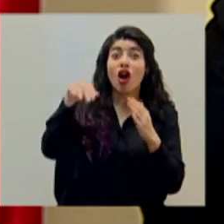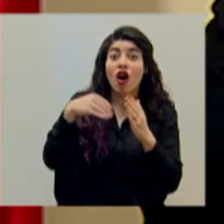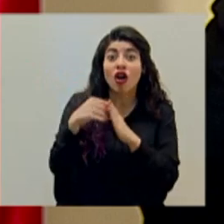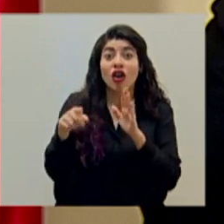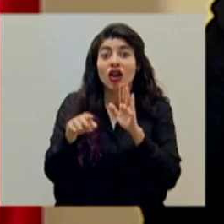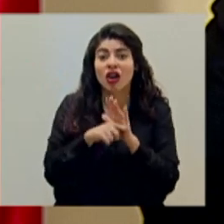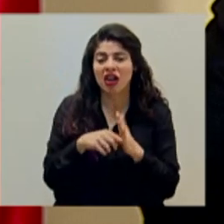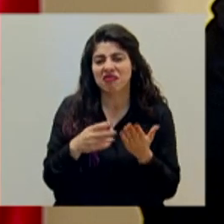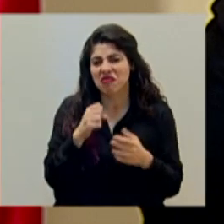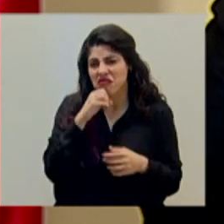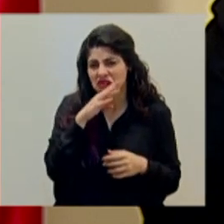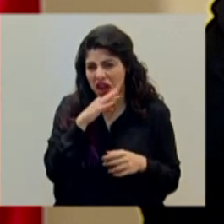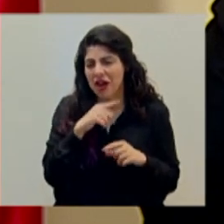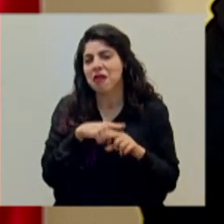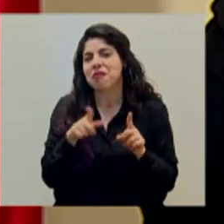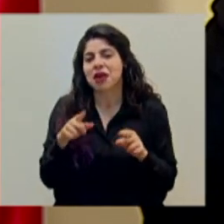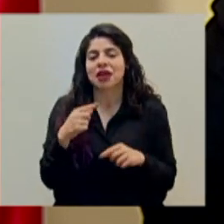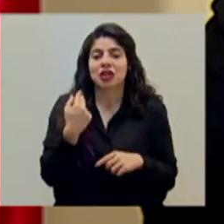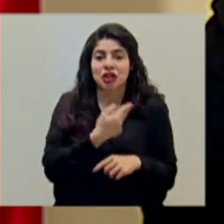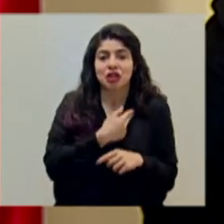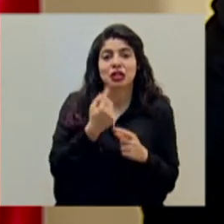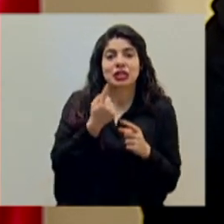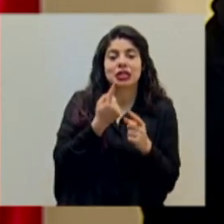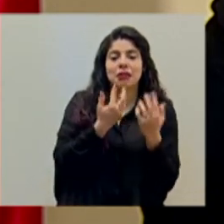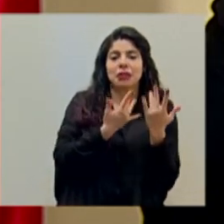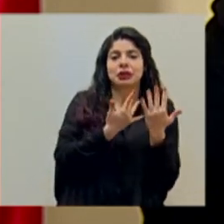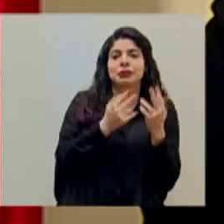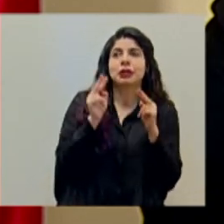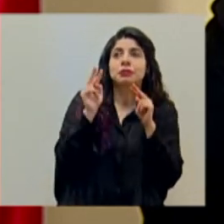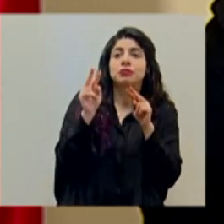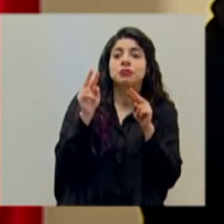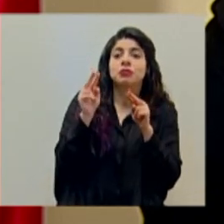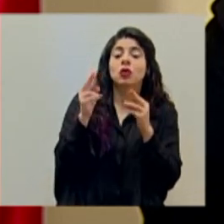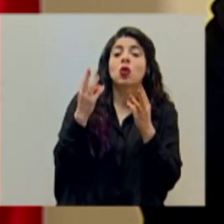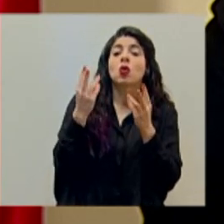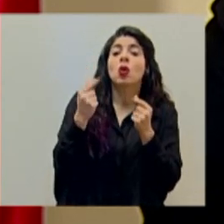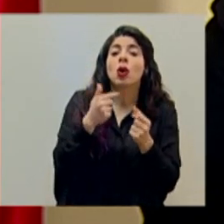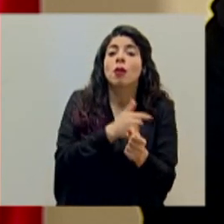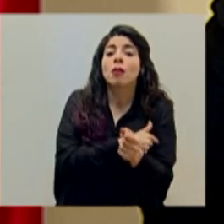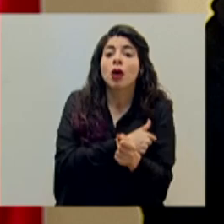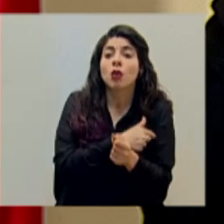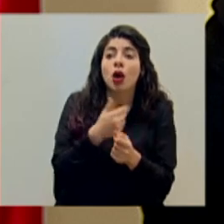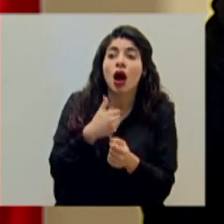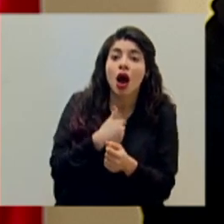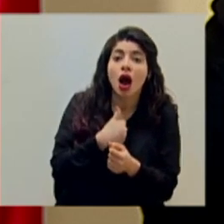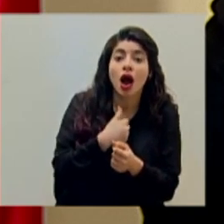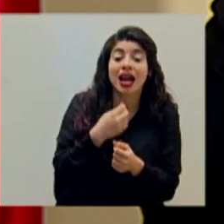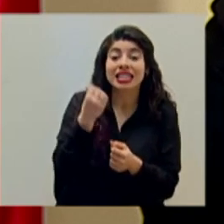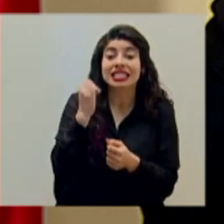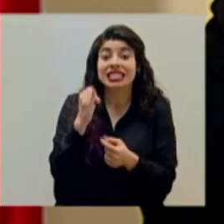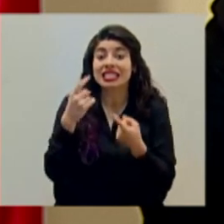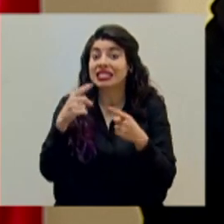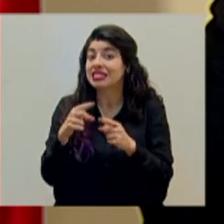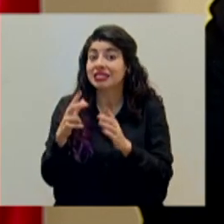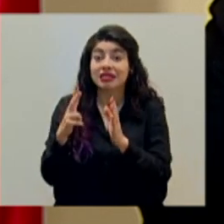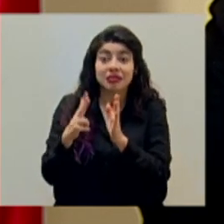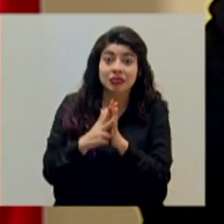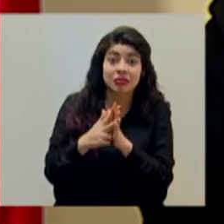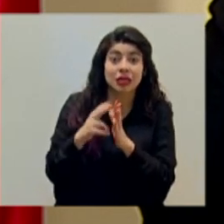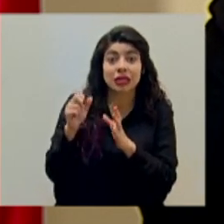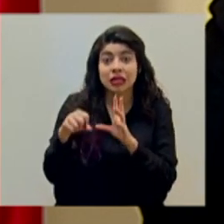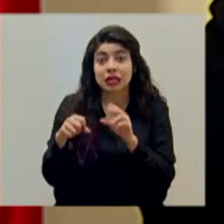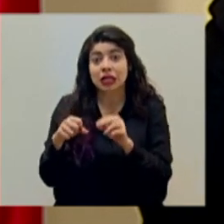pero en todo caso, recordemos que estamos siempre a la expectativa de la disponibilidad de más vacunas, si algo así ocurriera para hacer